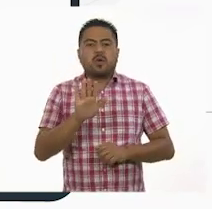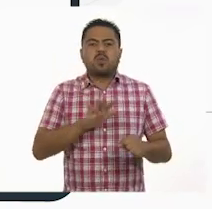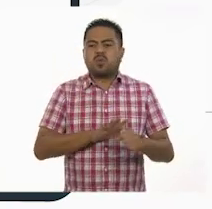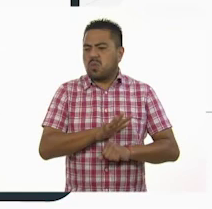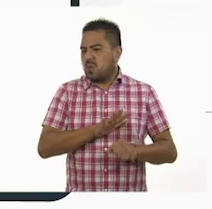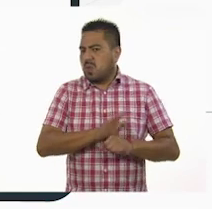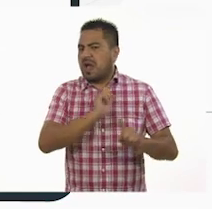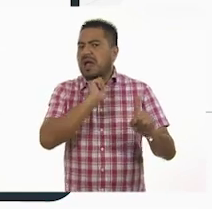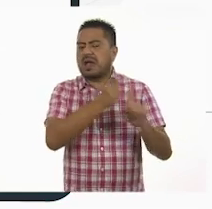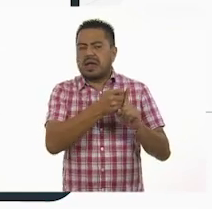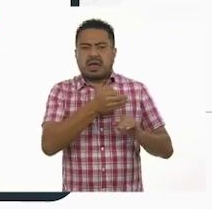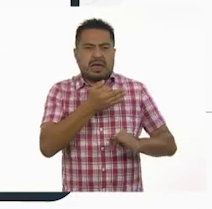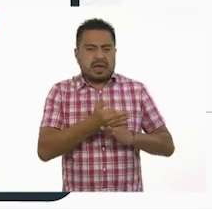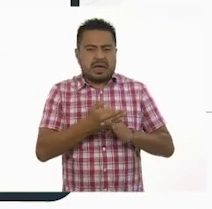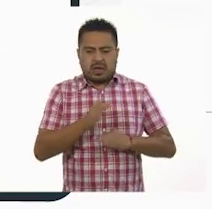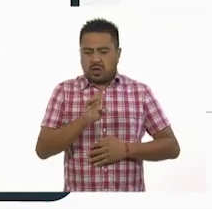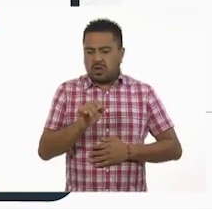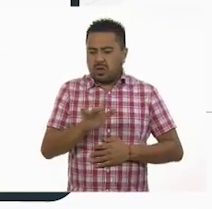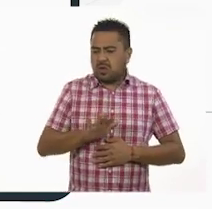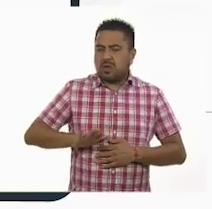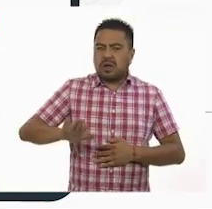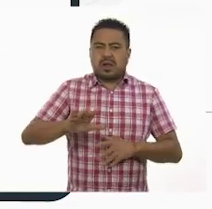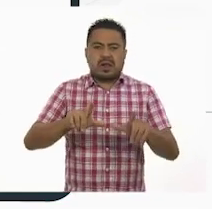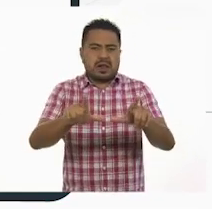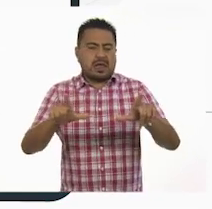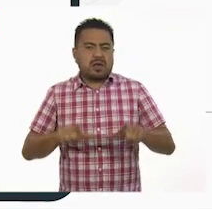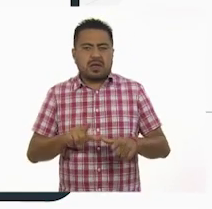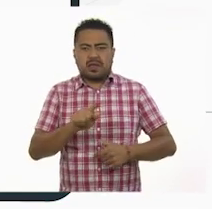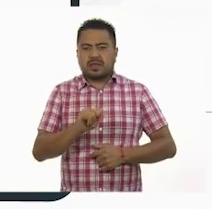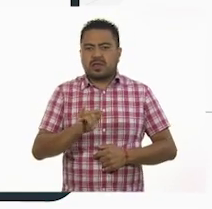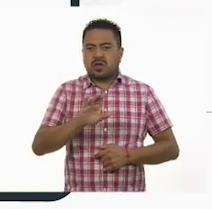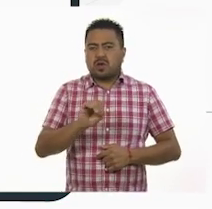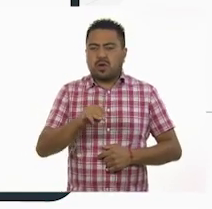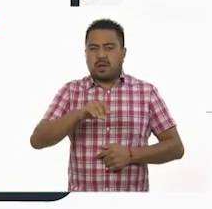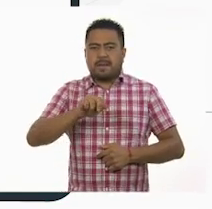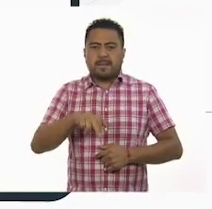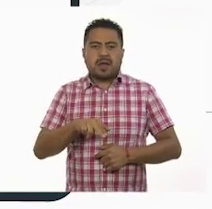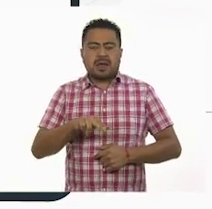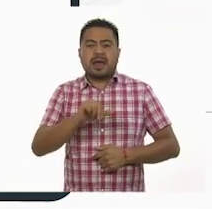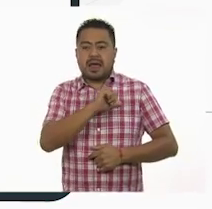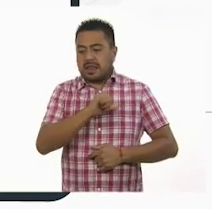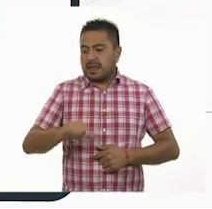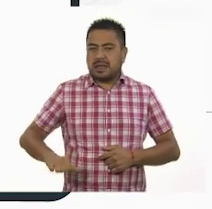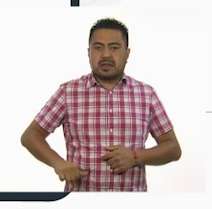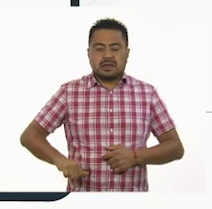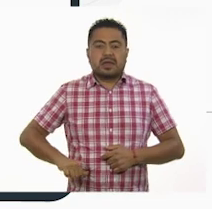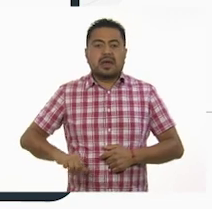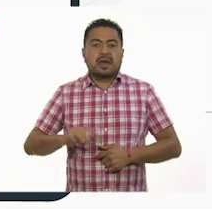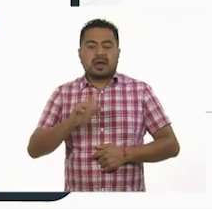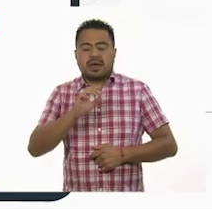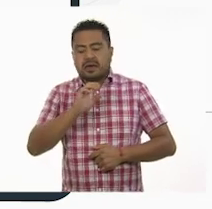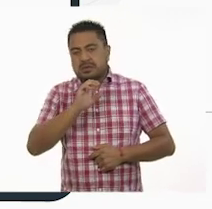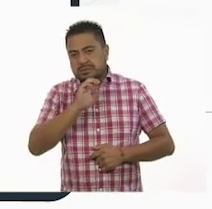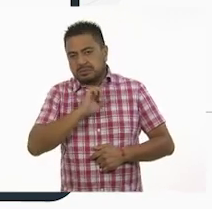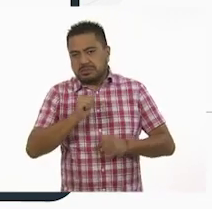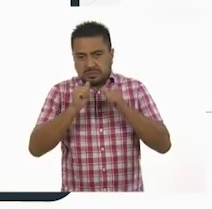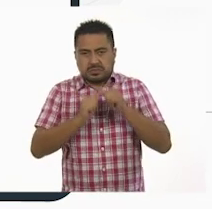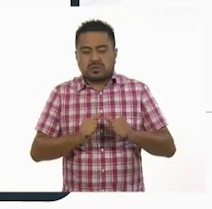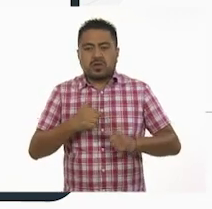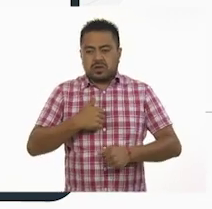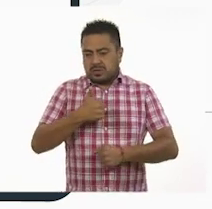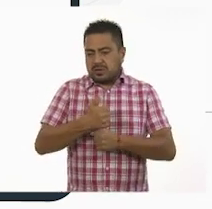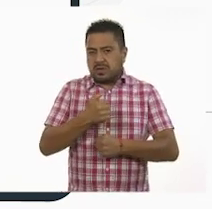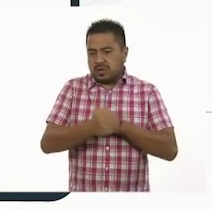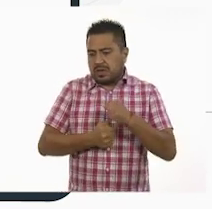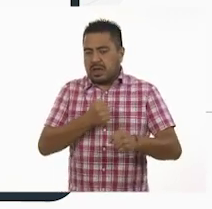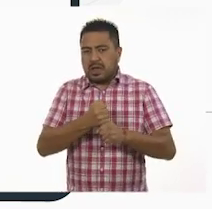cual se encuentra en la colonia La Laguna Ticumán, en la alcaldía Gustavo Amadero. Curso el sexto grado, en